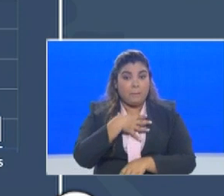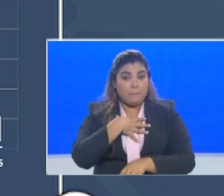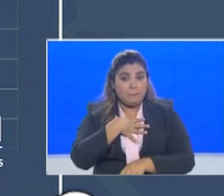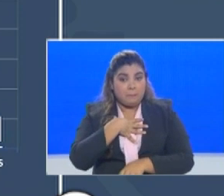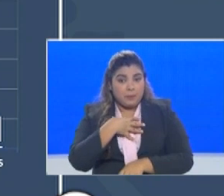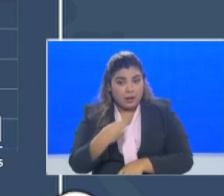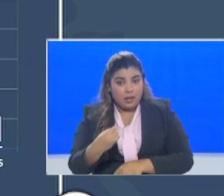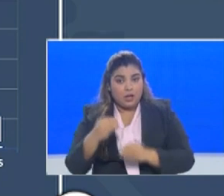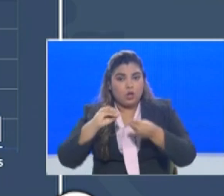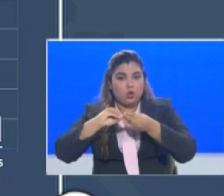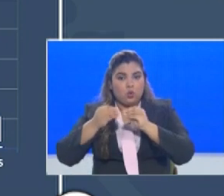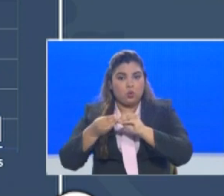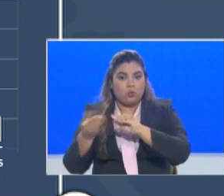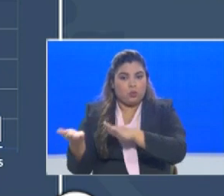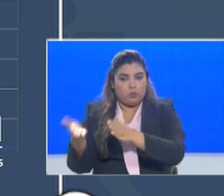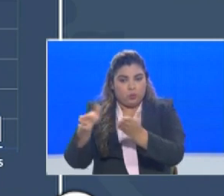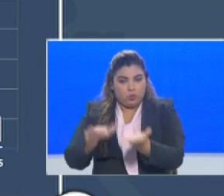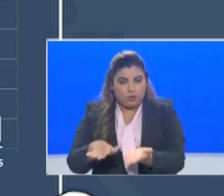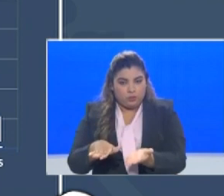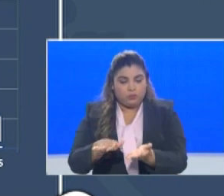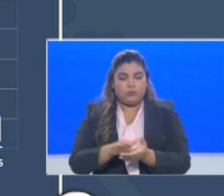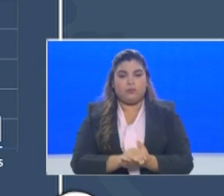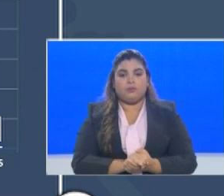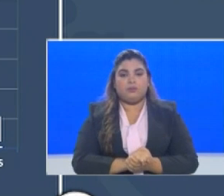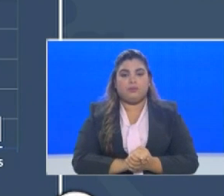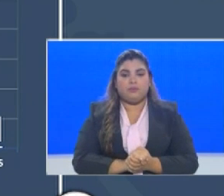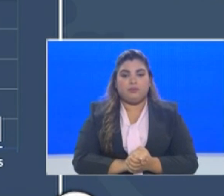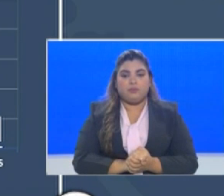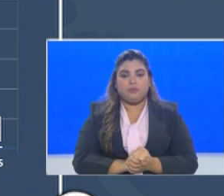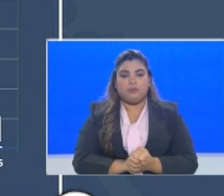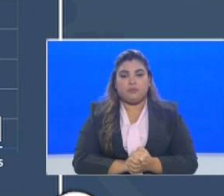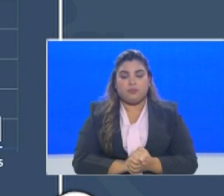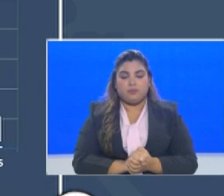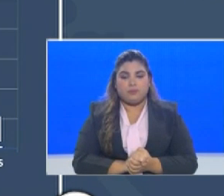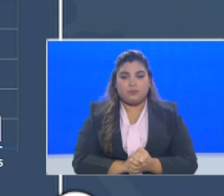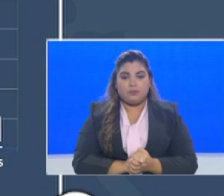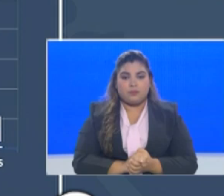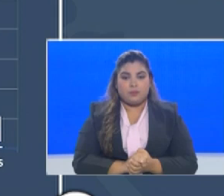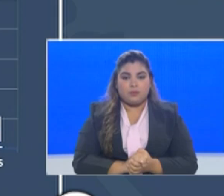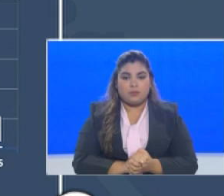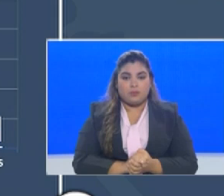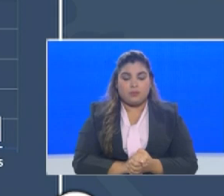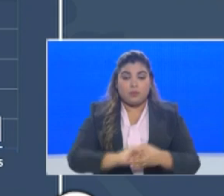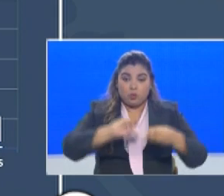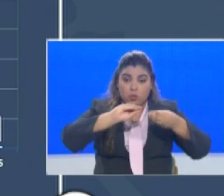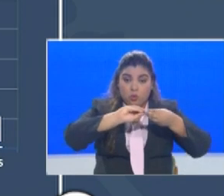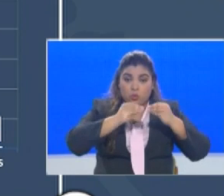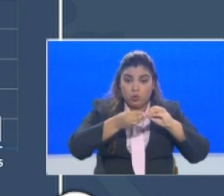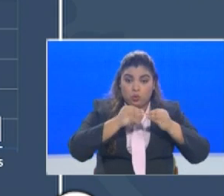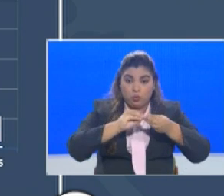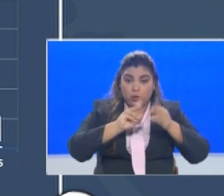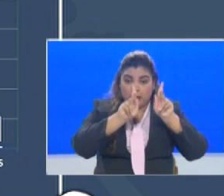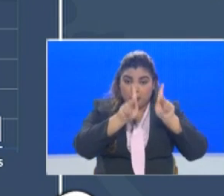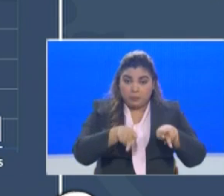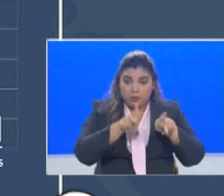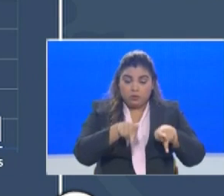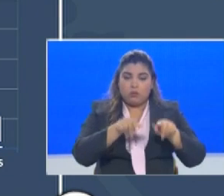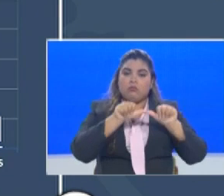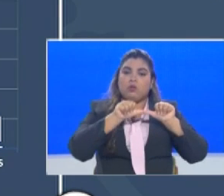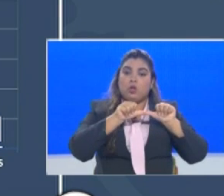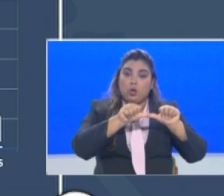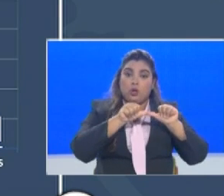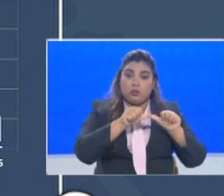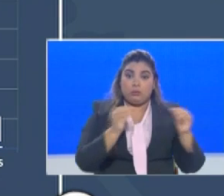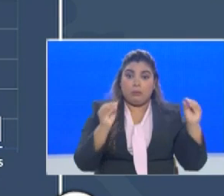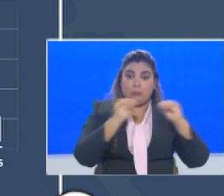número de defunciones. Bueno, en cuanto al número de casos, continúan en